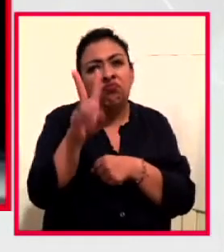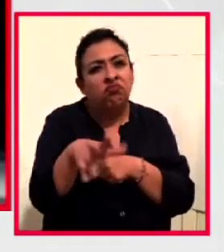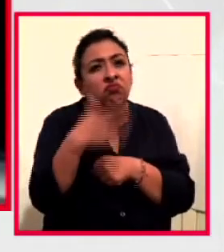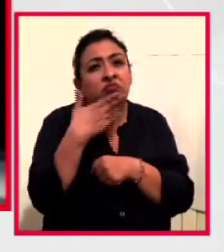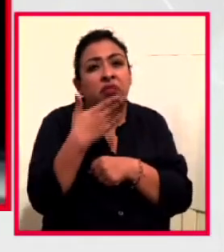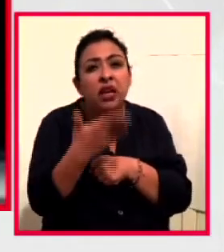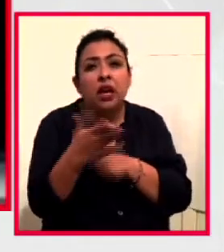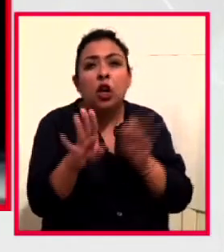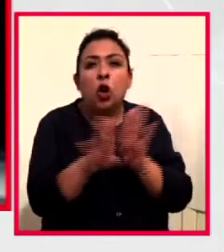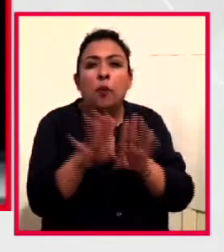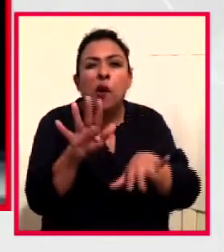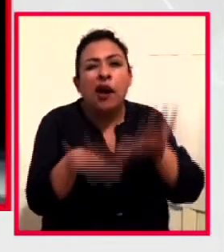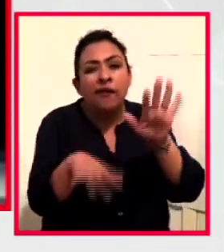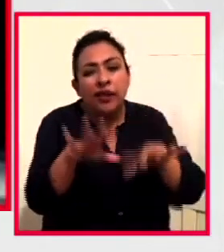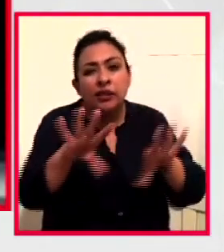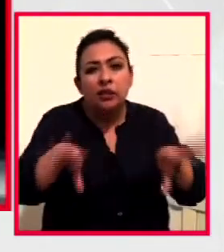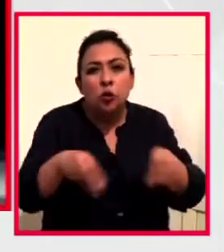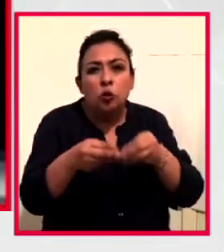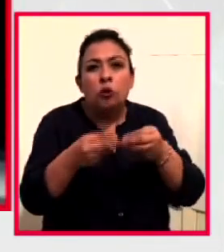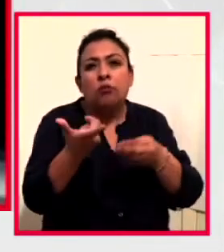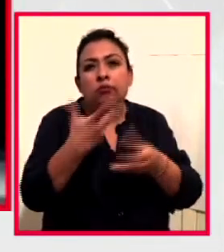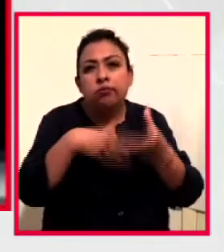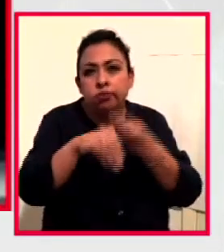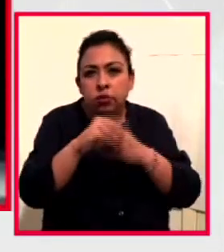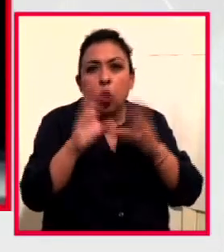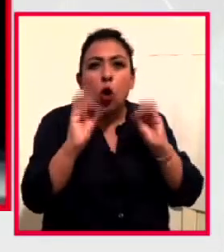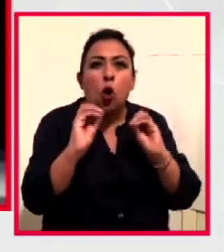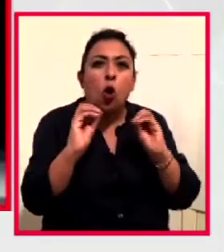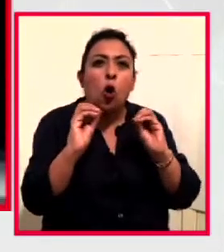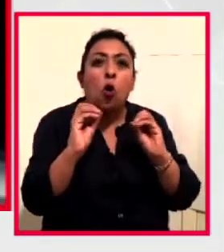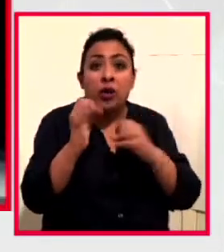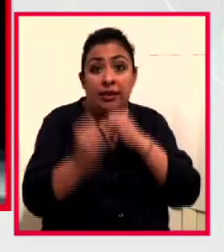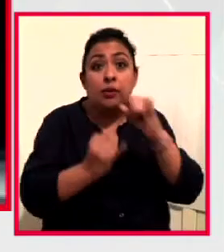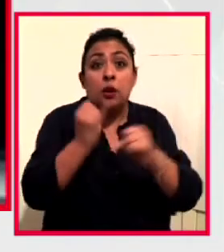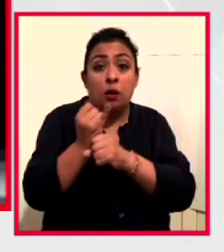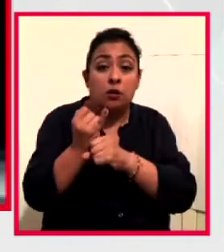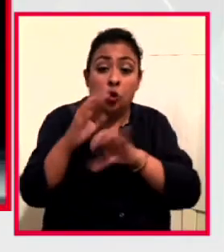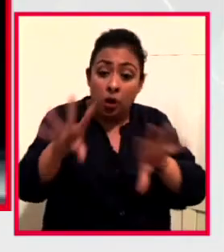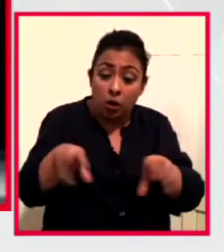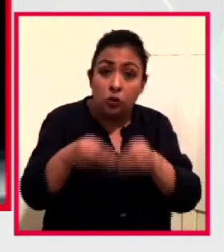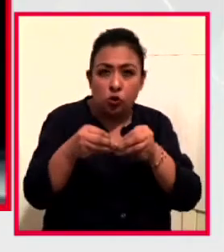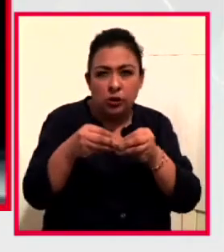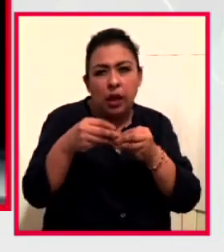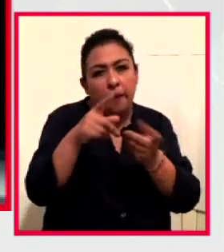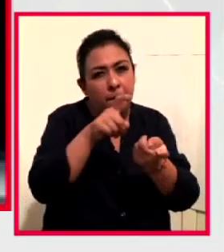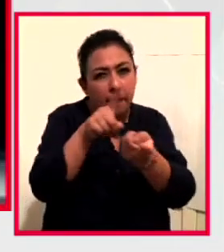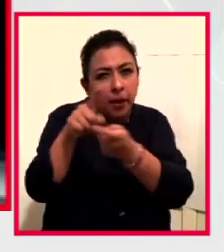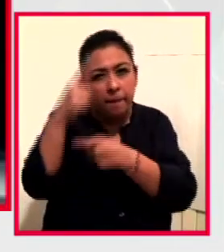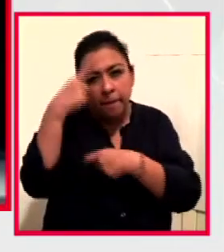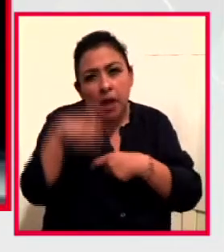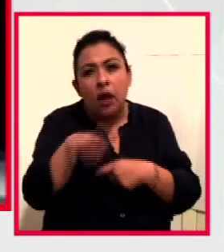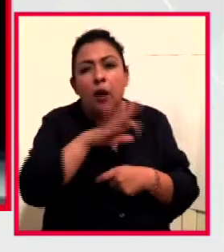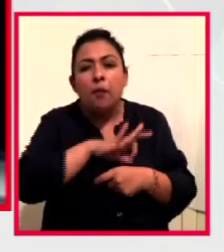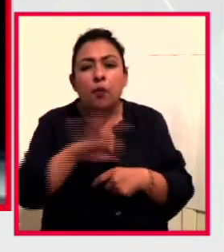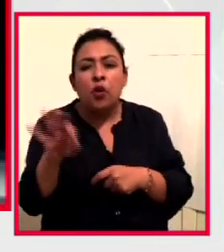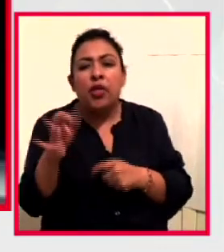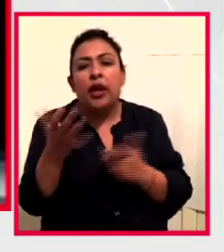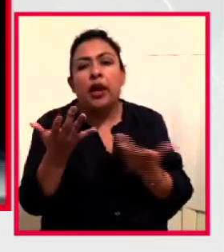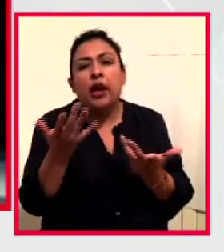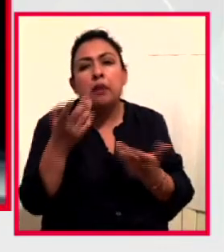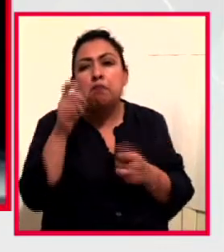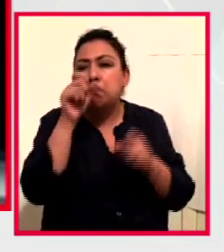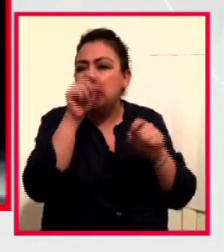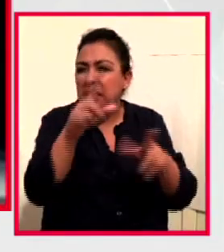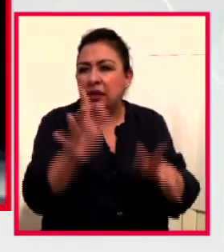a veces juntar recursos, a veces hasta recursos internacionales, para llevar a cabo con esa misma